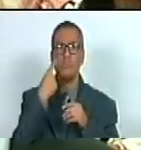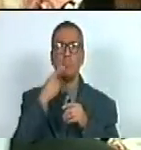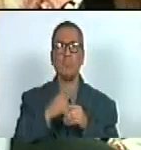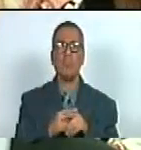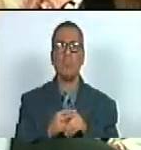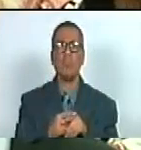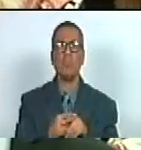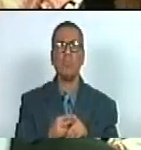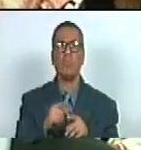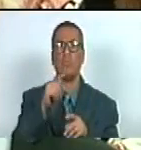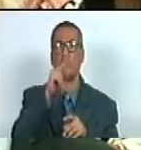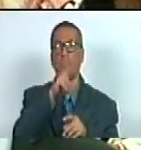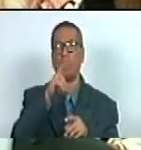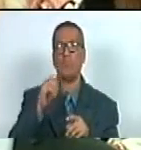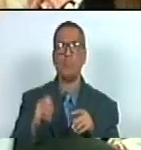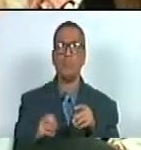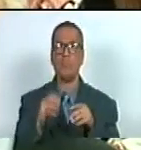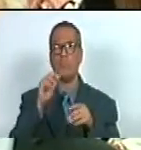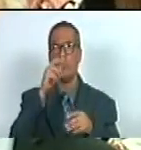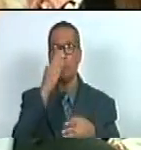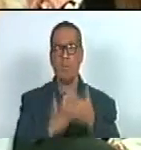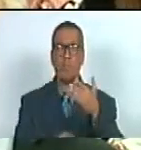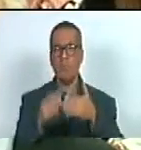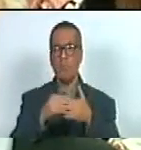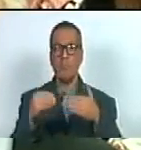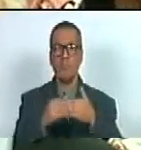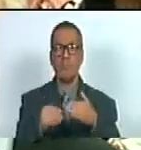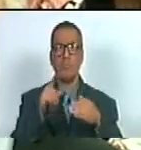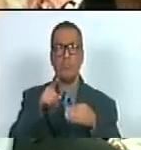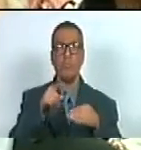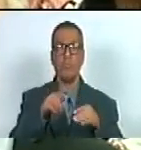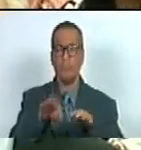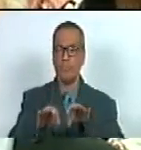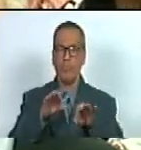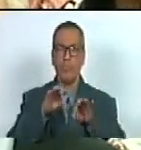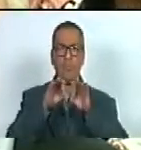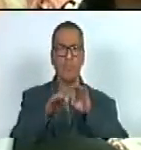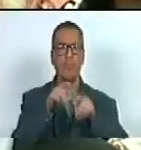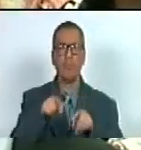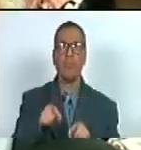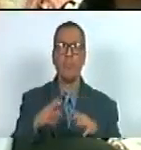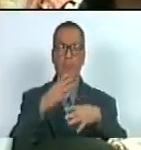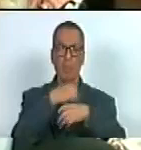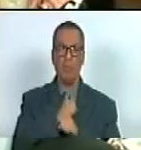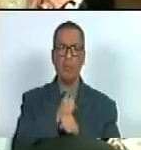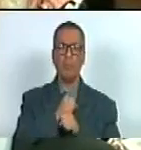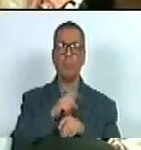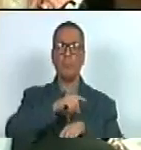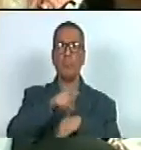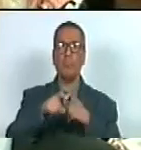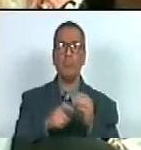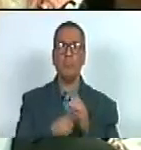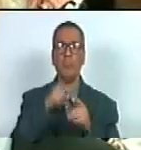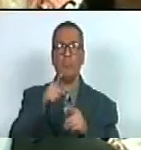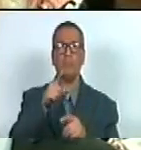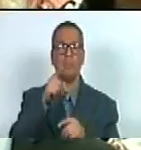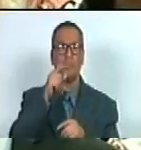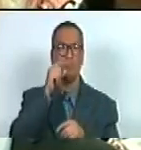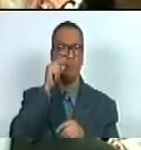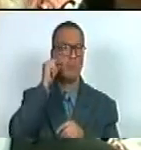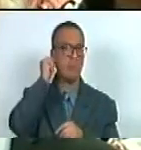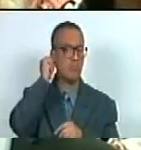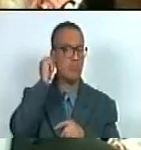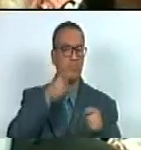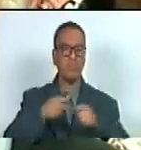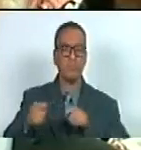medio dólar porque no solo hay sexismo hay discriminación y hay clasismo pero confiamos absolutamente en el feminismo y el